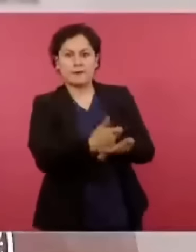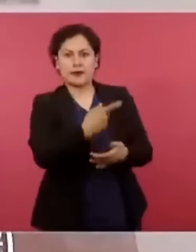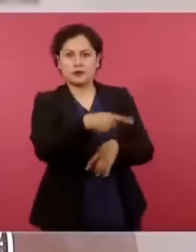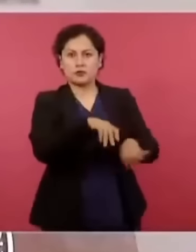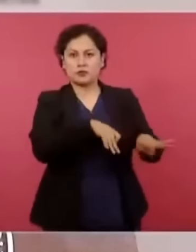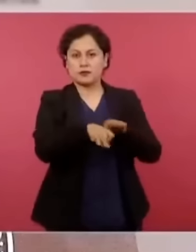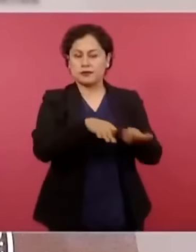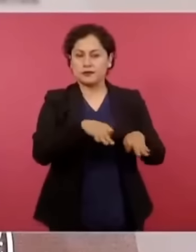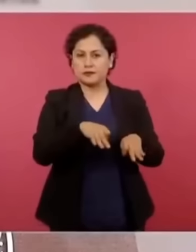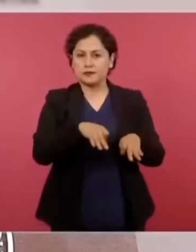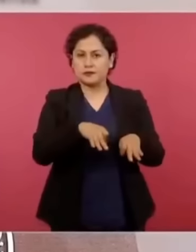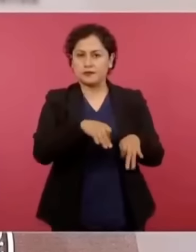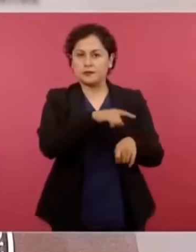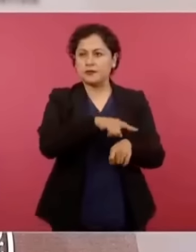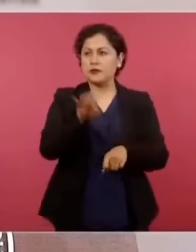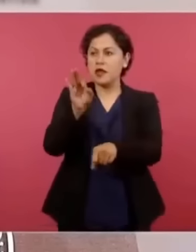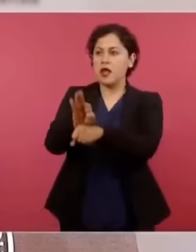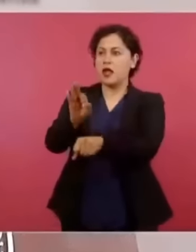élites.